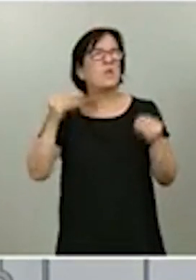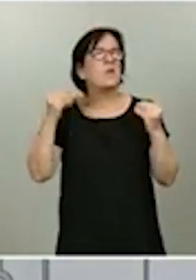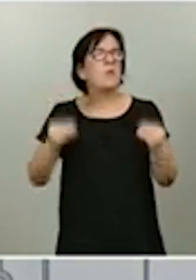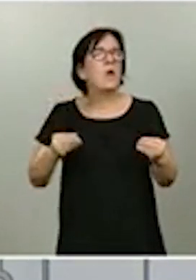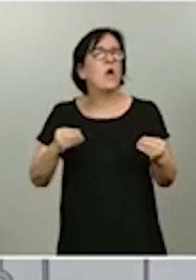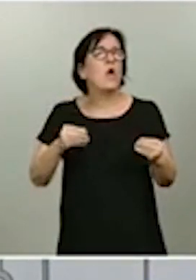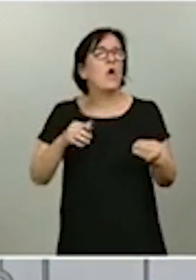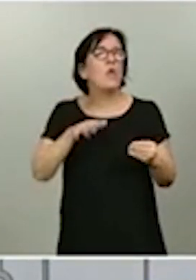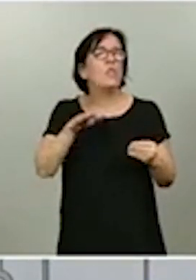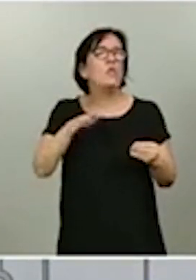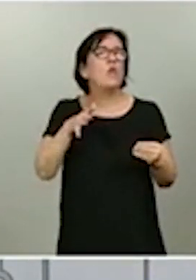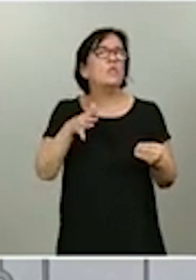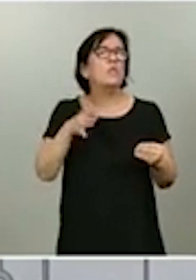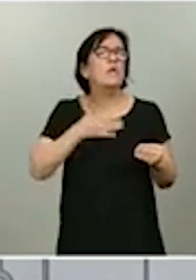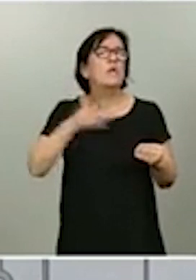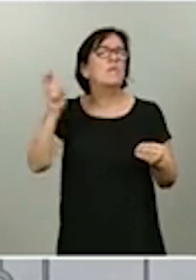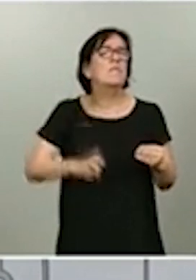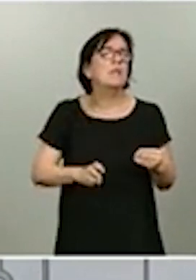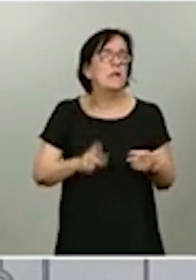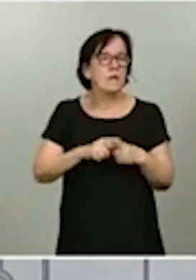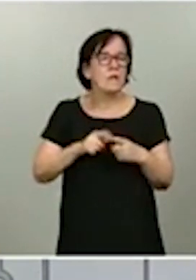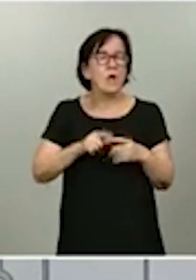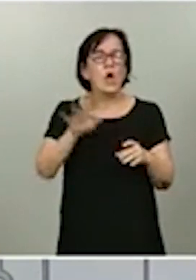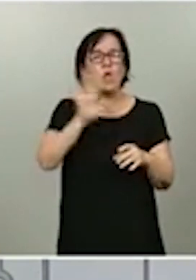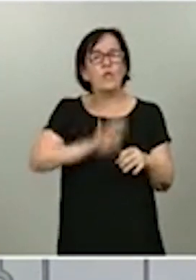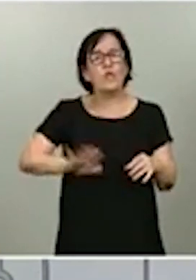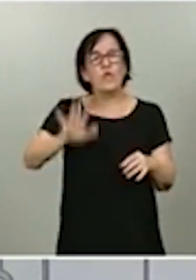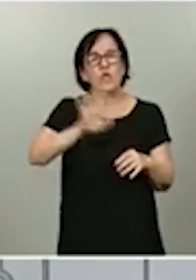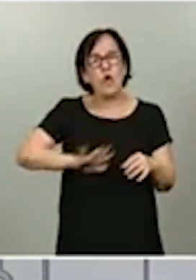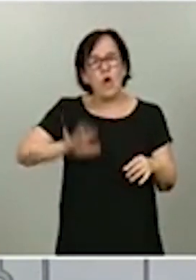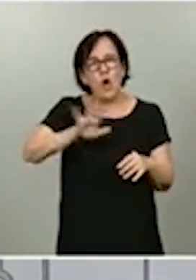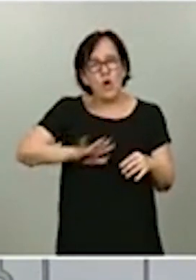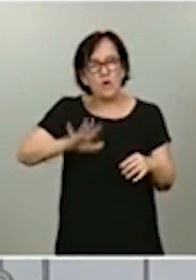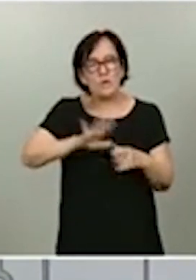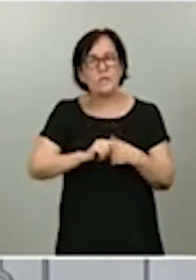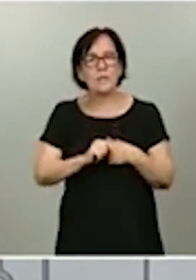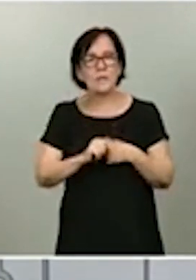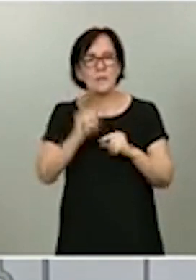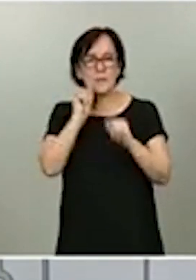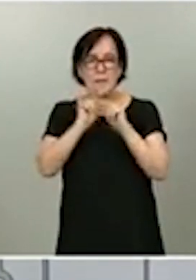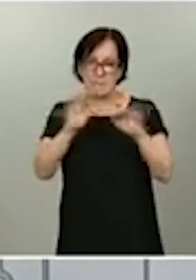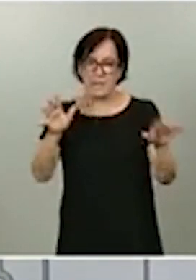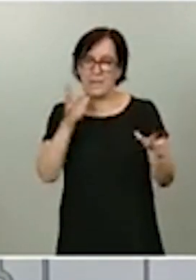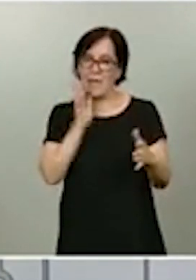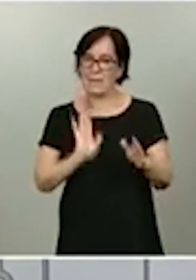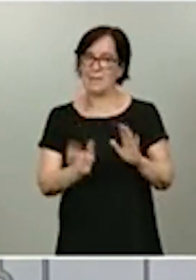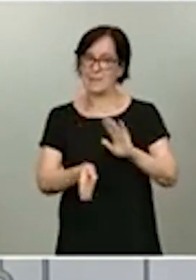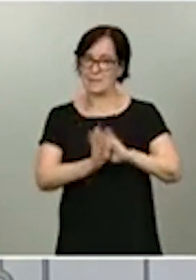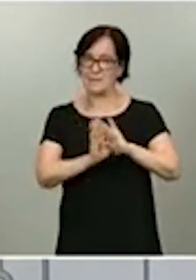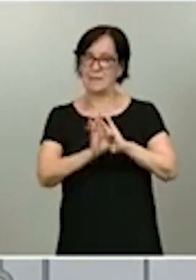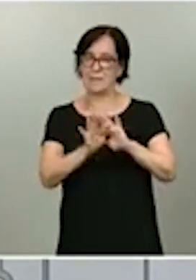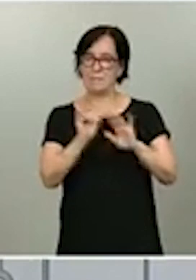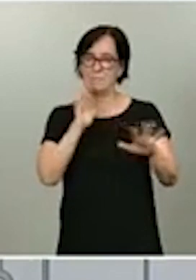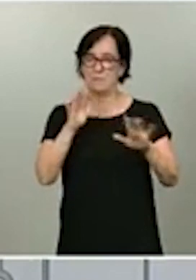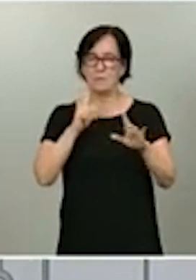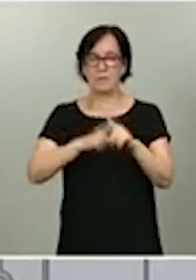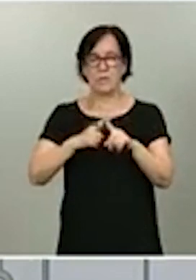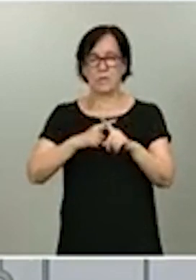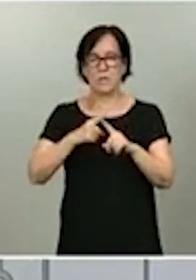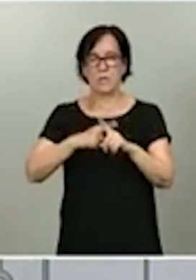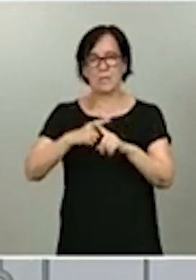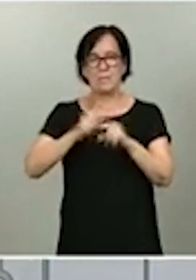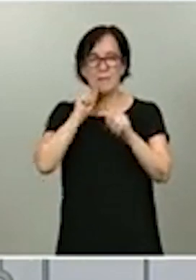Pero provienen fundamentalmente de zonas con epidemias activas, con un nivel de transmisión importante, básicamente,